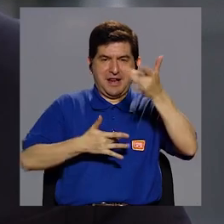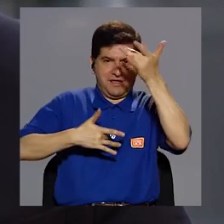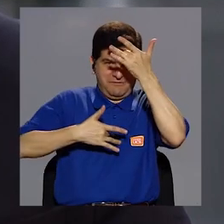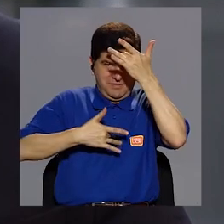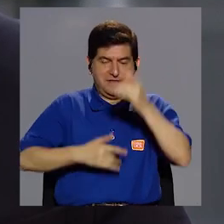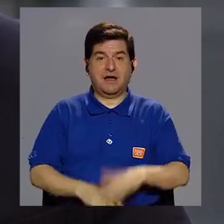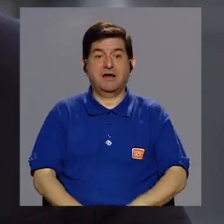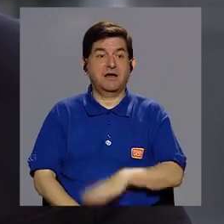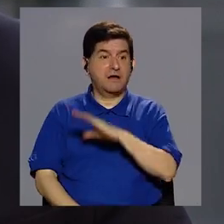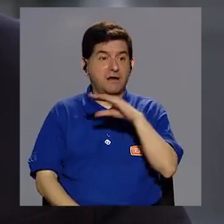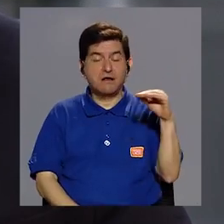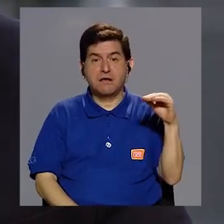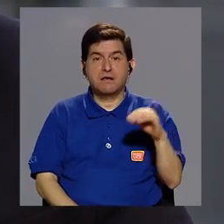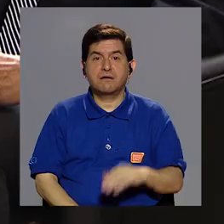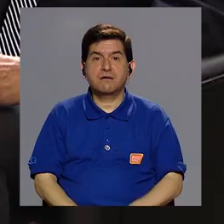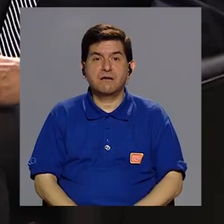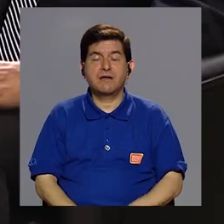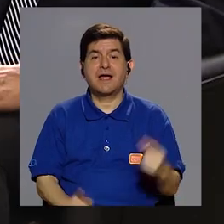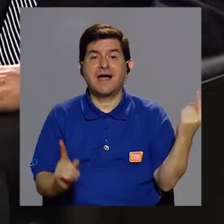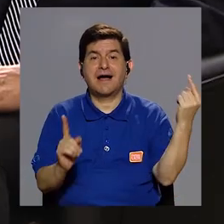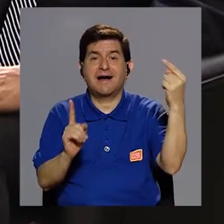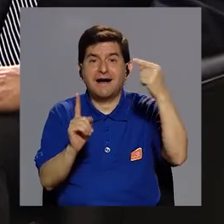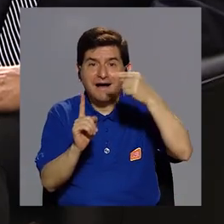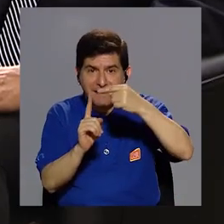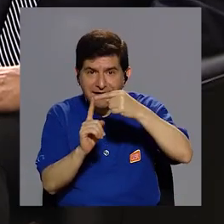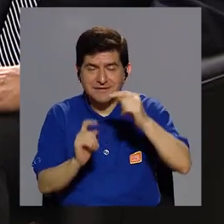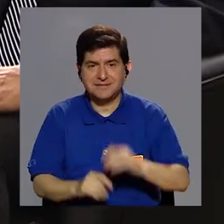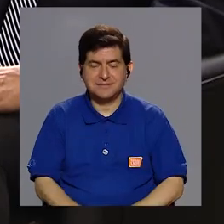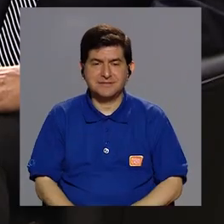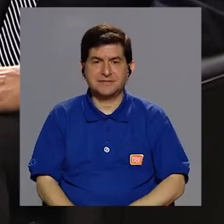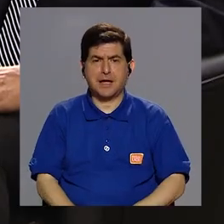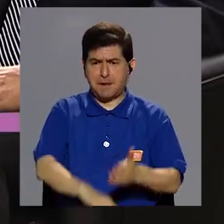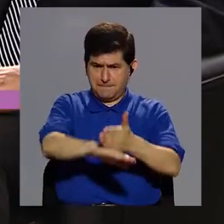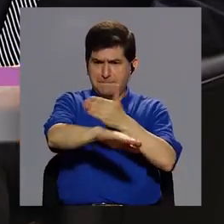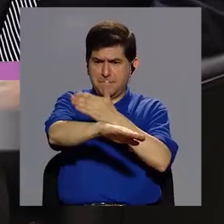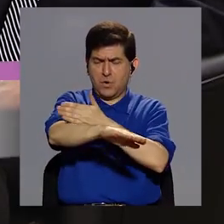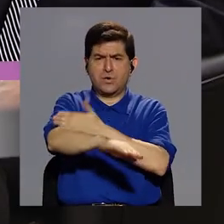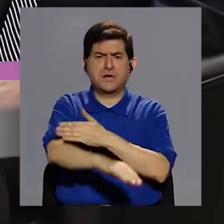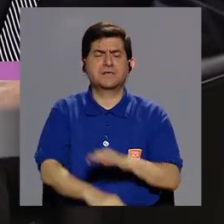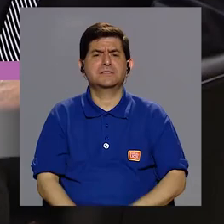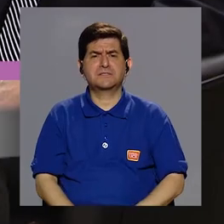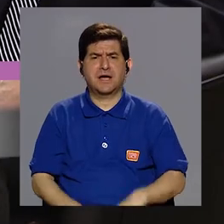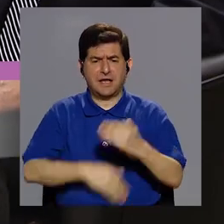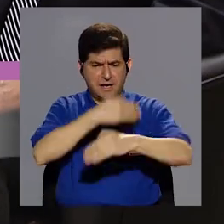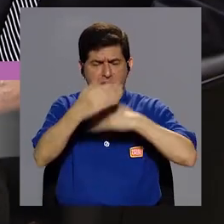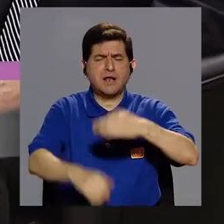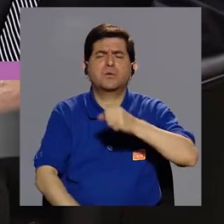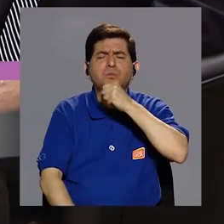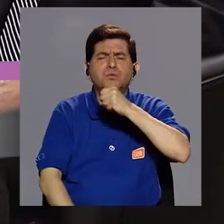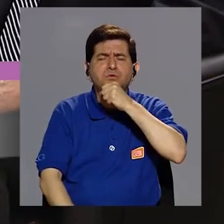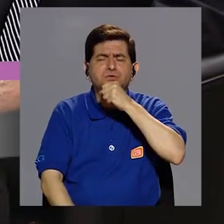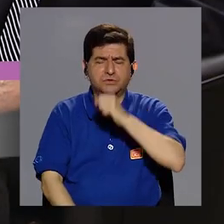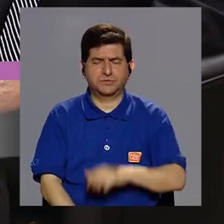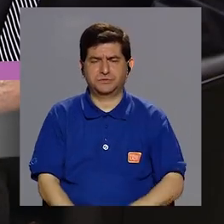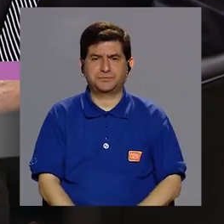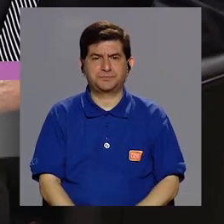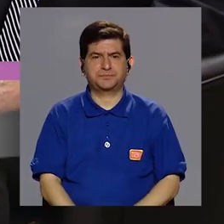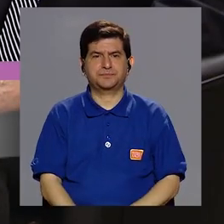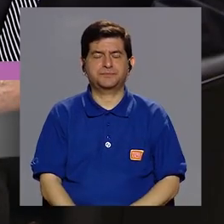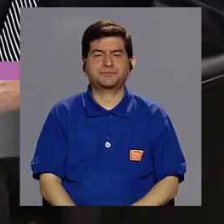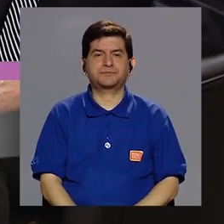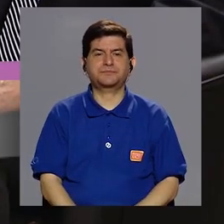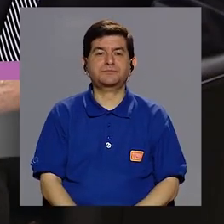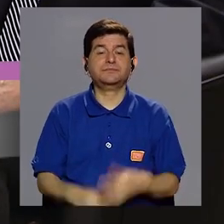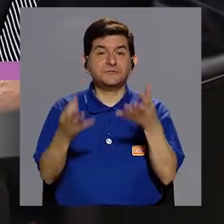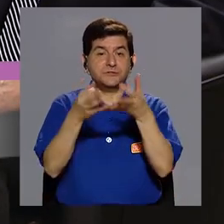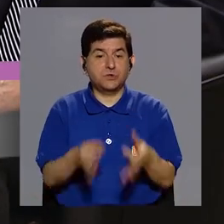prevenir enfermedades, incluso hasta para mejorar la manera en cómo estamos envejeciendo. Totalmente.